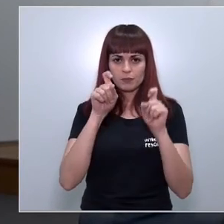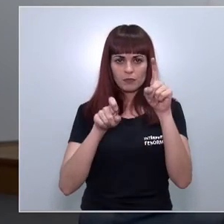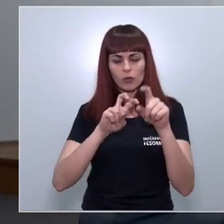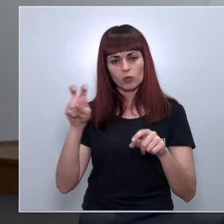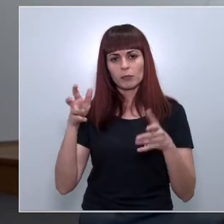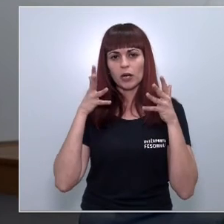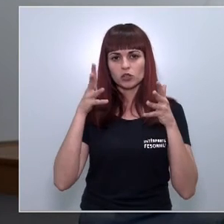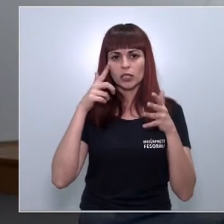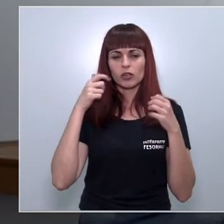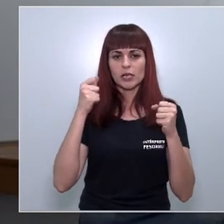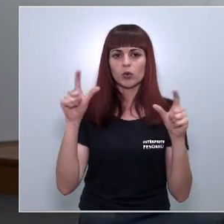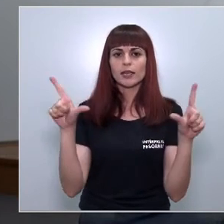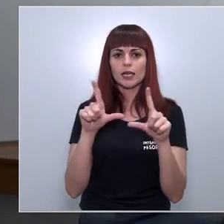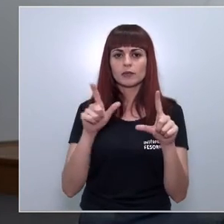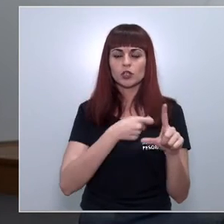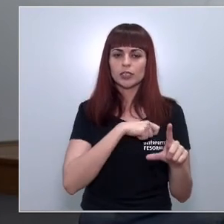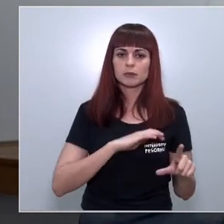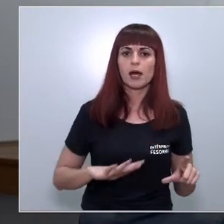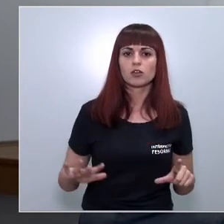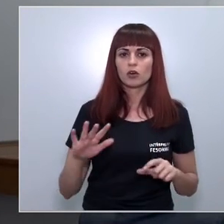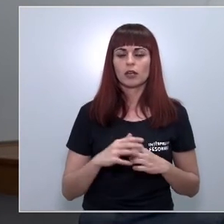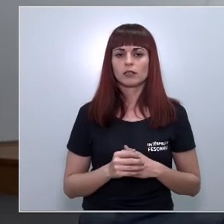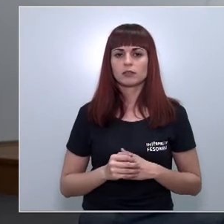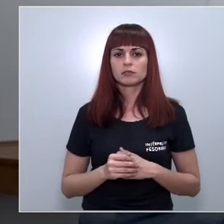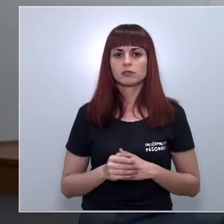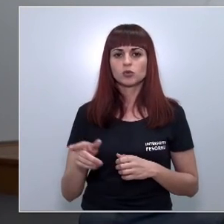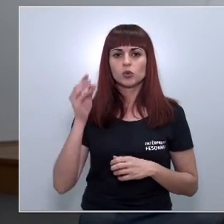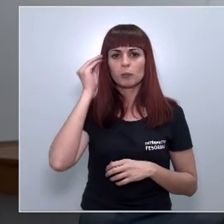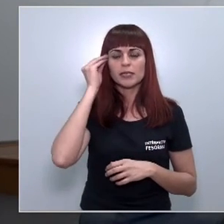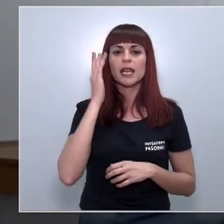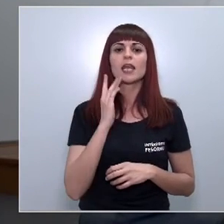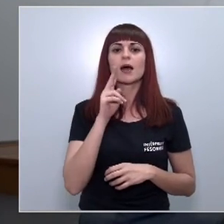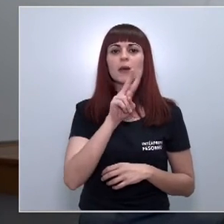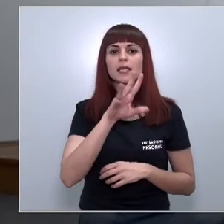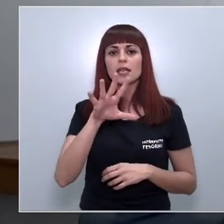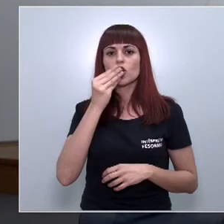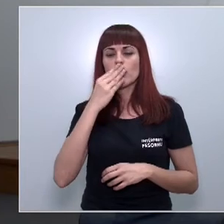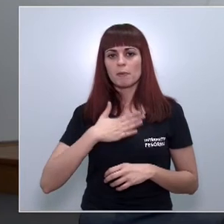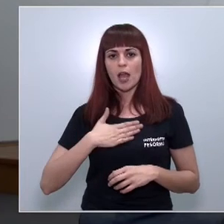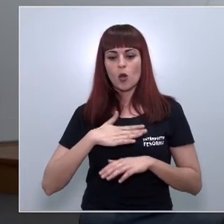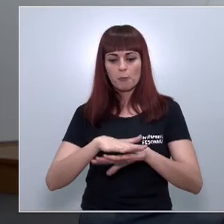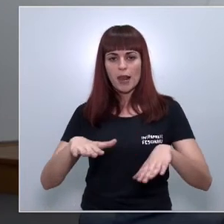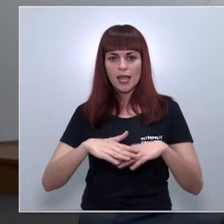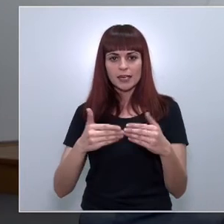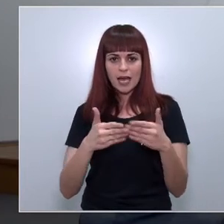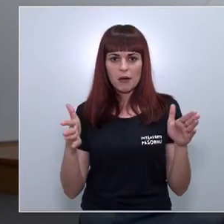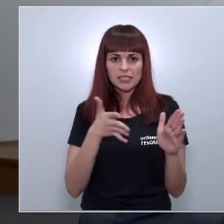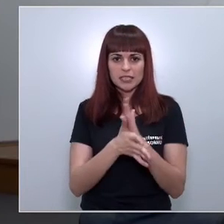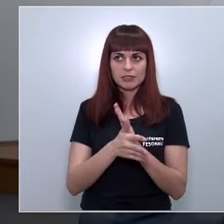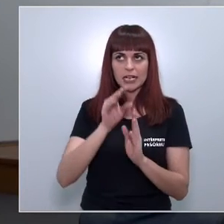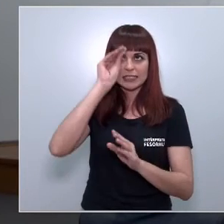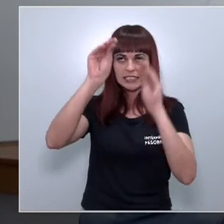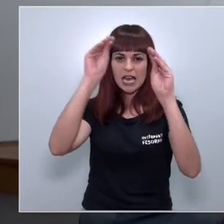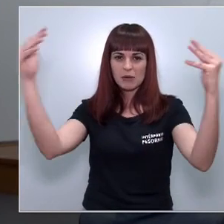para el consejero de salud de televisión española ¿no creen que abrir las playas el 25 de mayo puede suponer un efecto llamadas si para